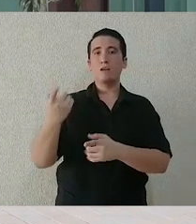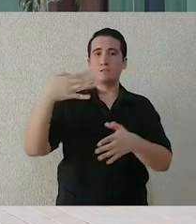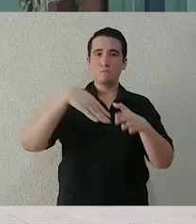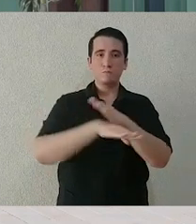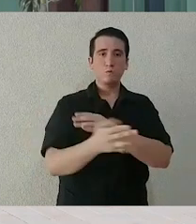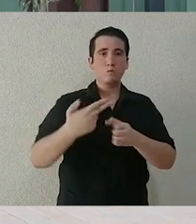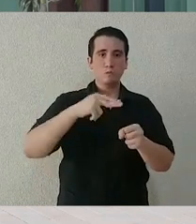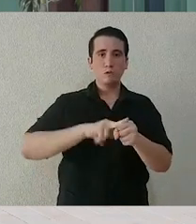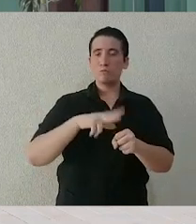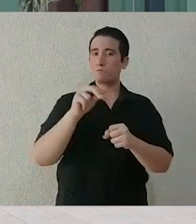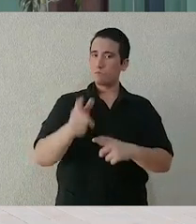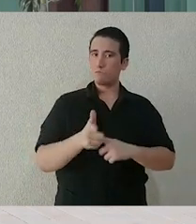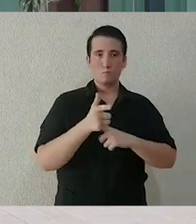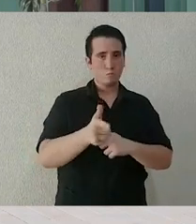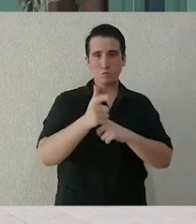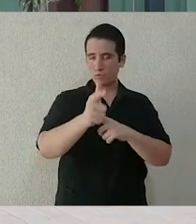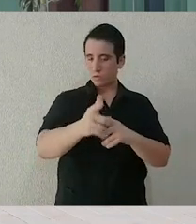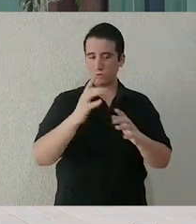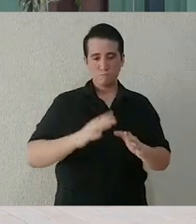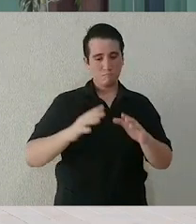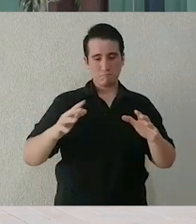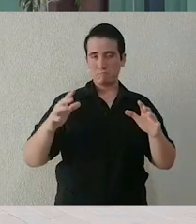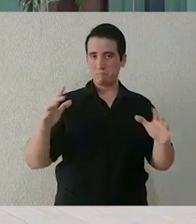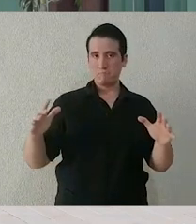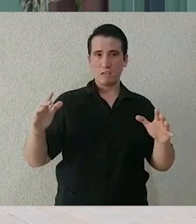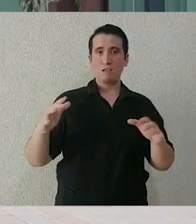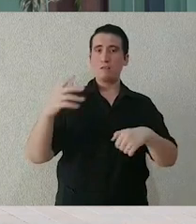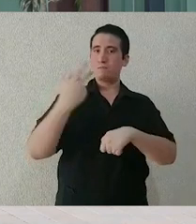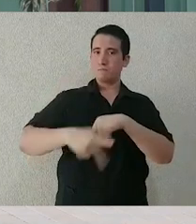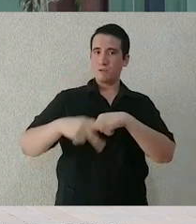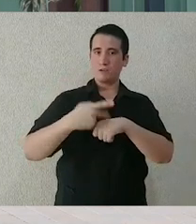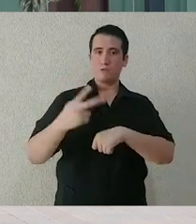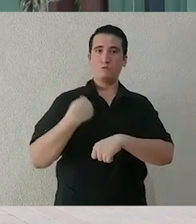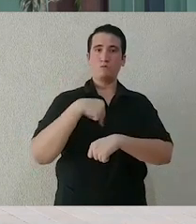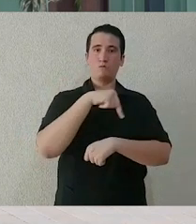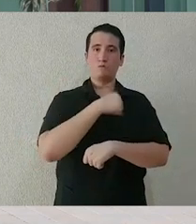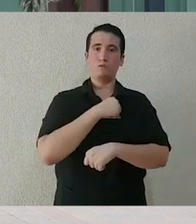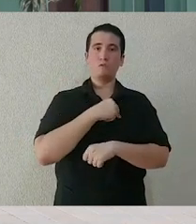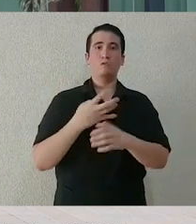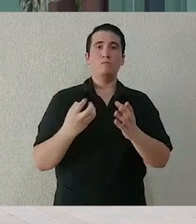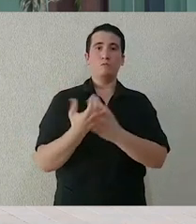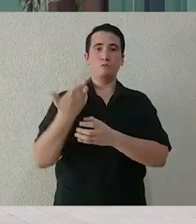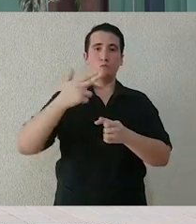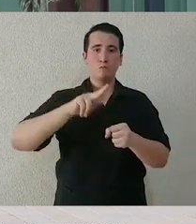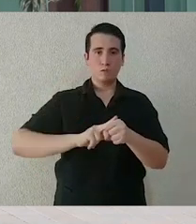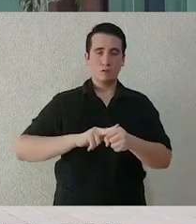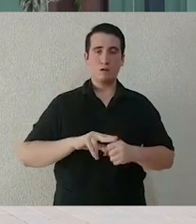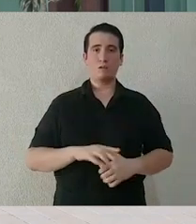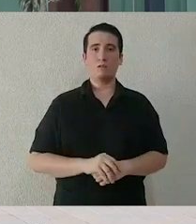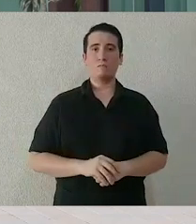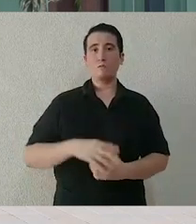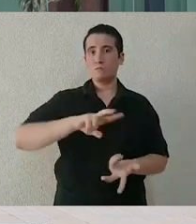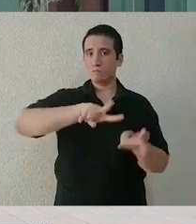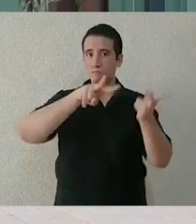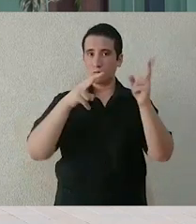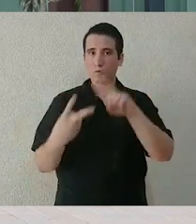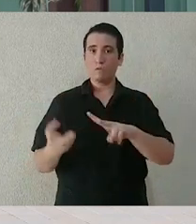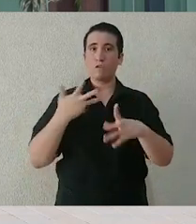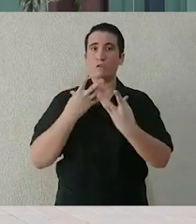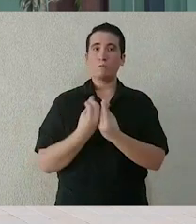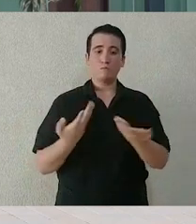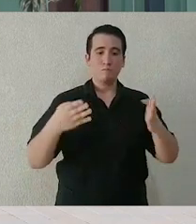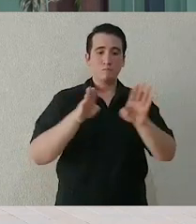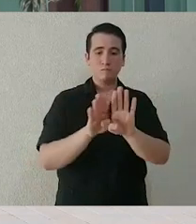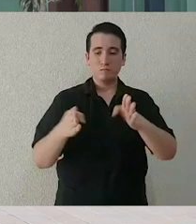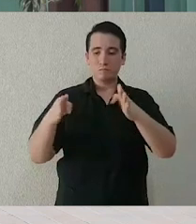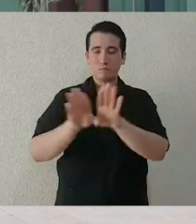oportuna, pudimos equipar y contratar el personal médico necesario para que el Centro de Convenciones Yucatán Siglo XXI pudiera funcionar como